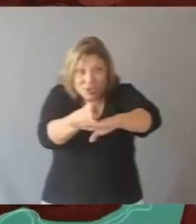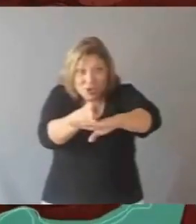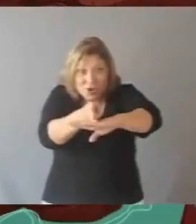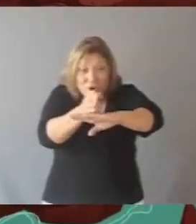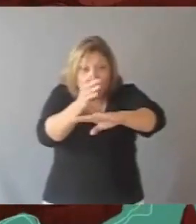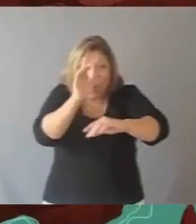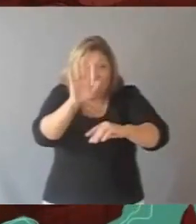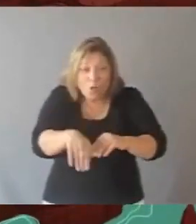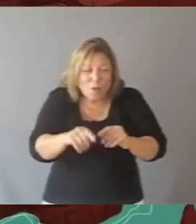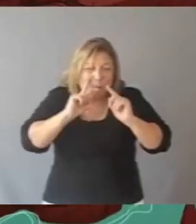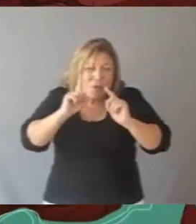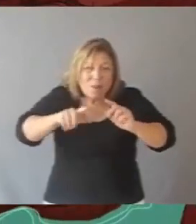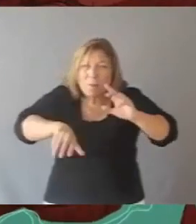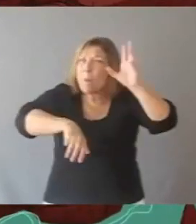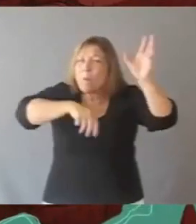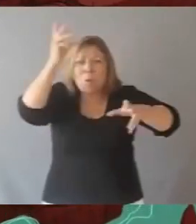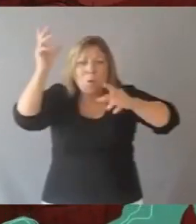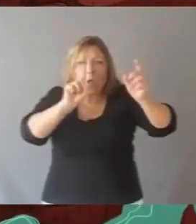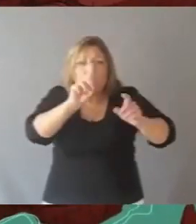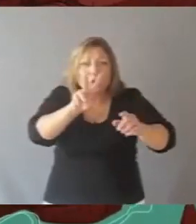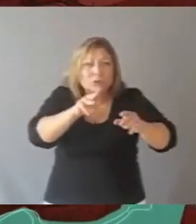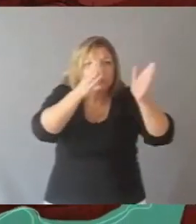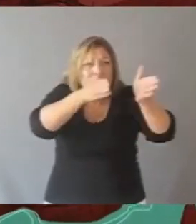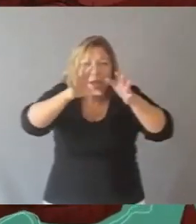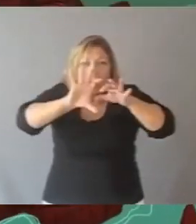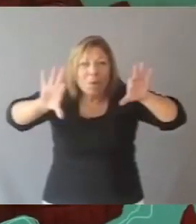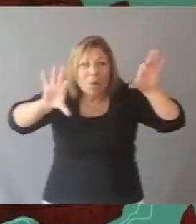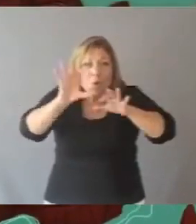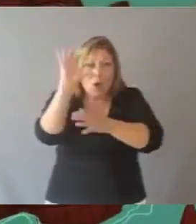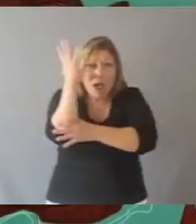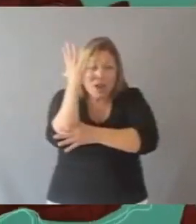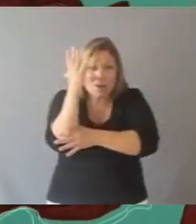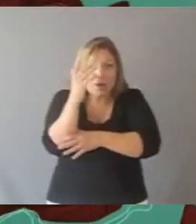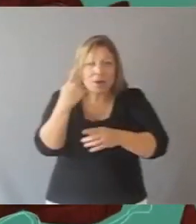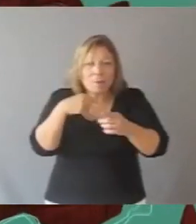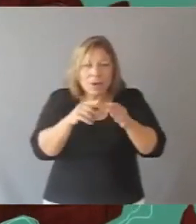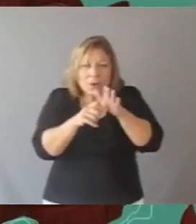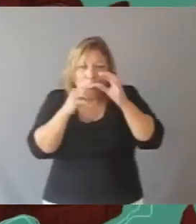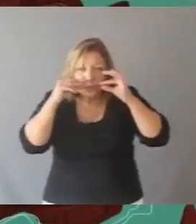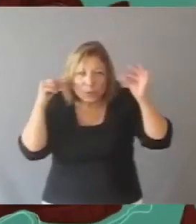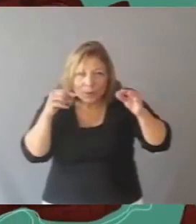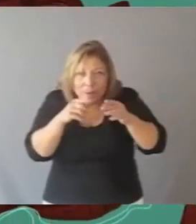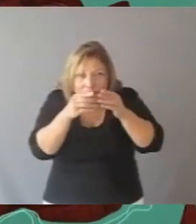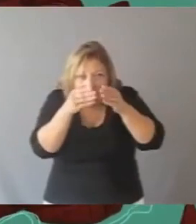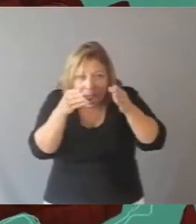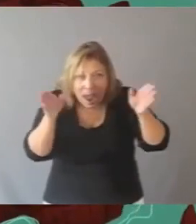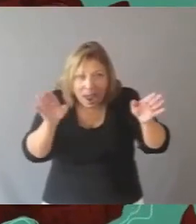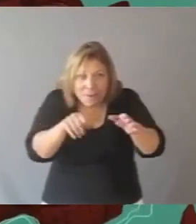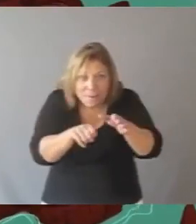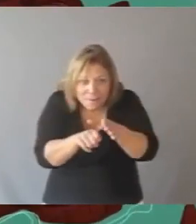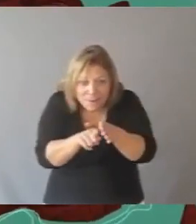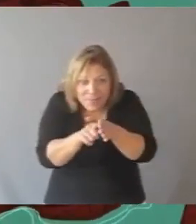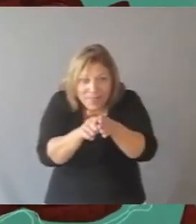dique e hizo volar en mil pedazos diez o doce troncos. Pero el surubí estaba alerta y apenas quedó abierto el